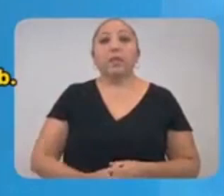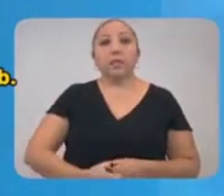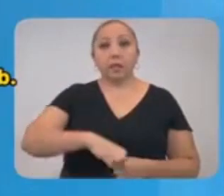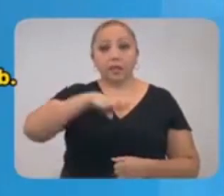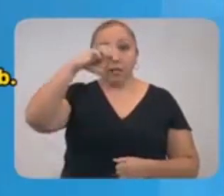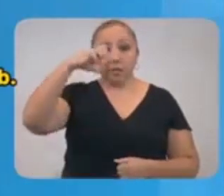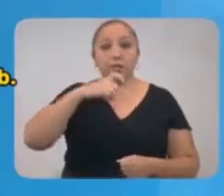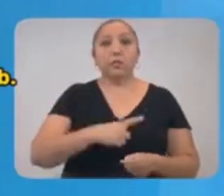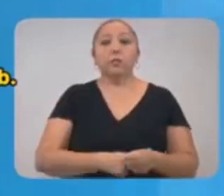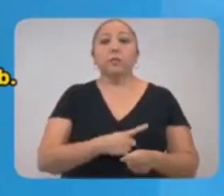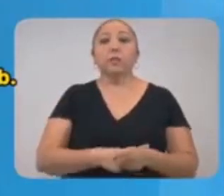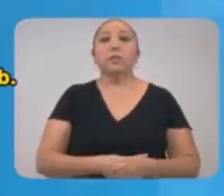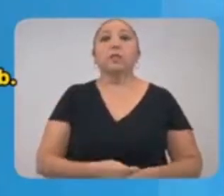146 de los confirmados, 2021